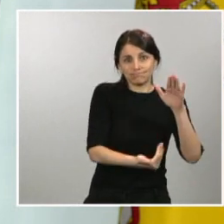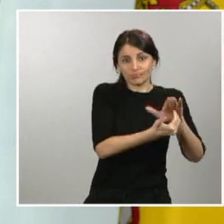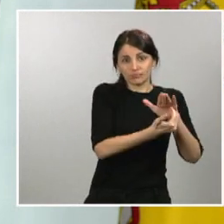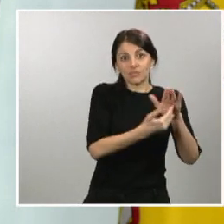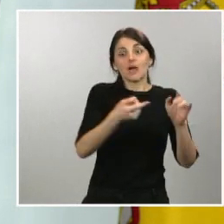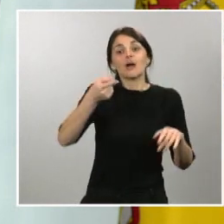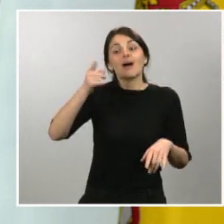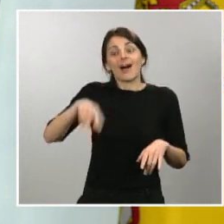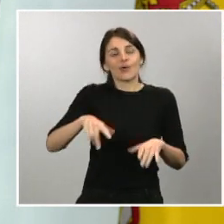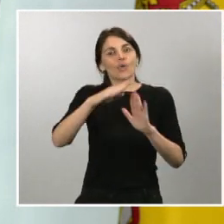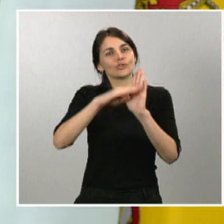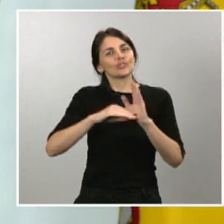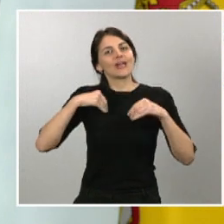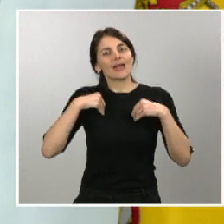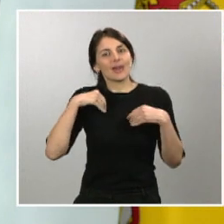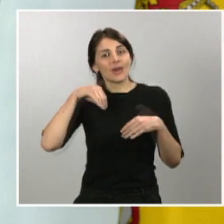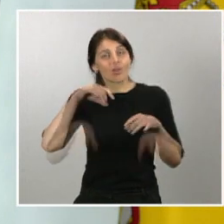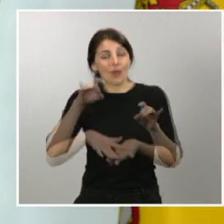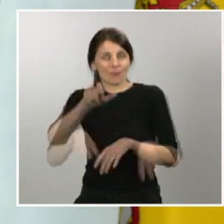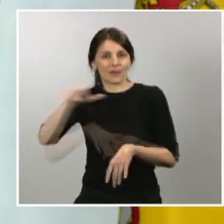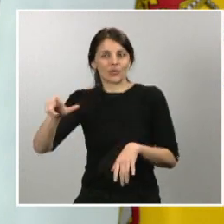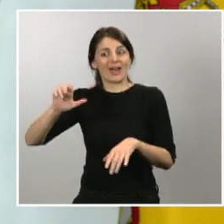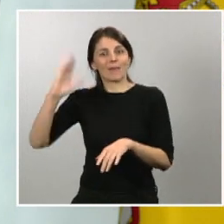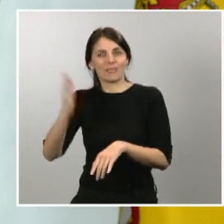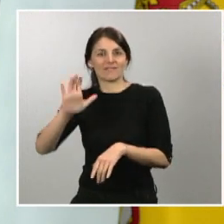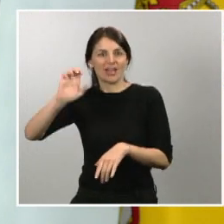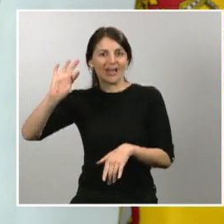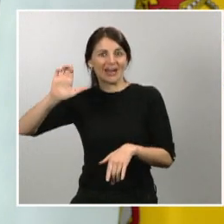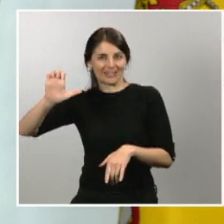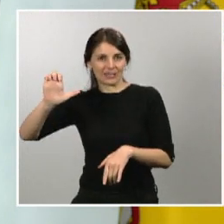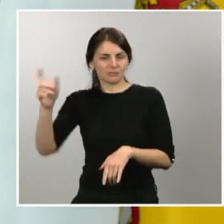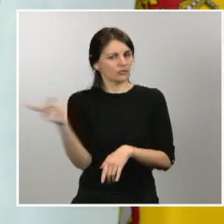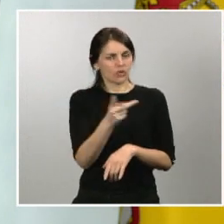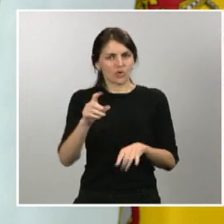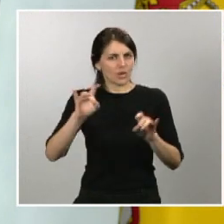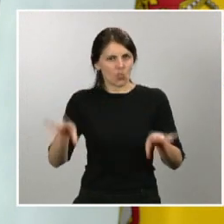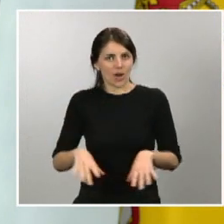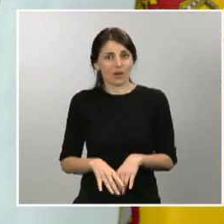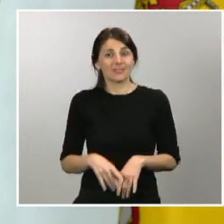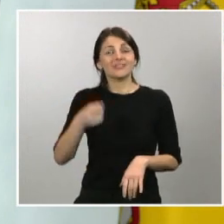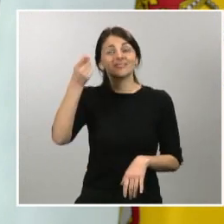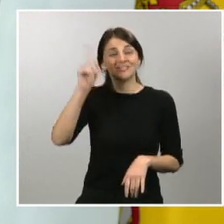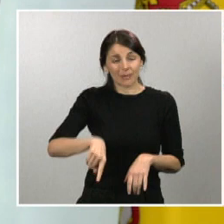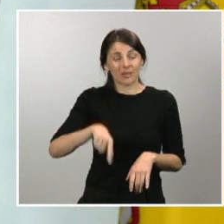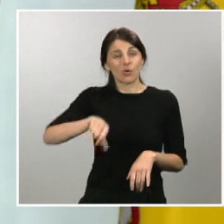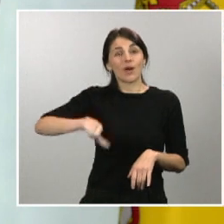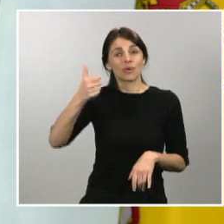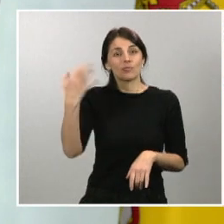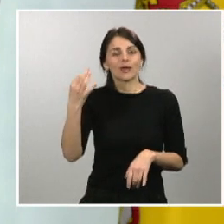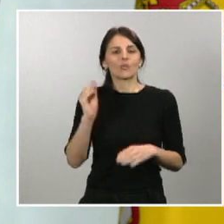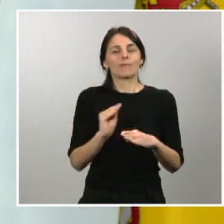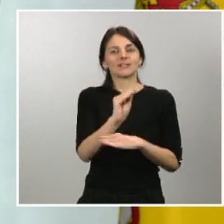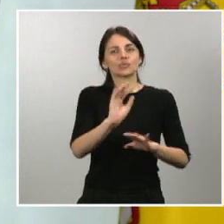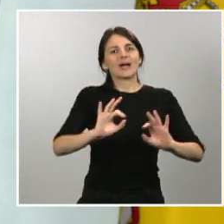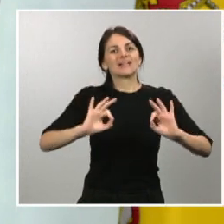y que han podido recibir su correspondiente prestación. Además, el paquete que hoy aprobamos incluye una prestación específica en forma de